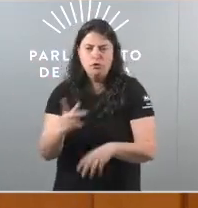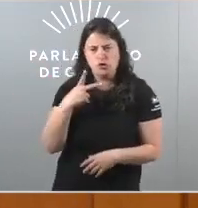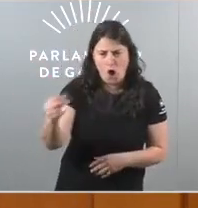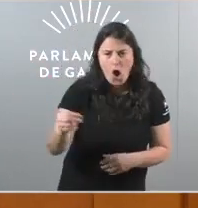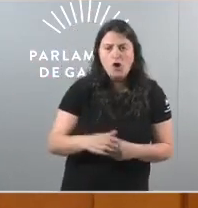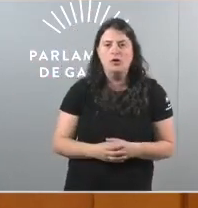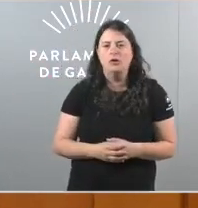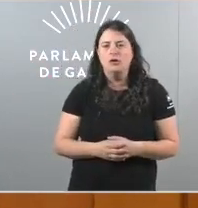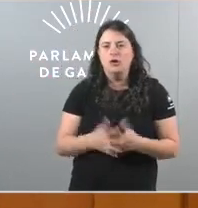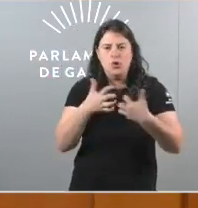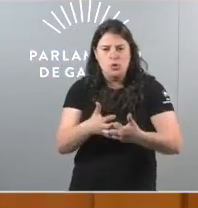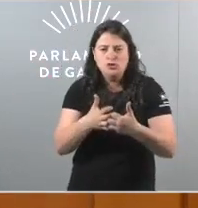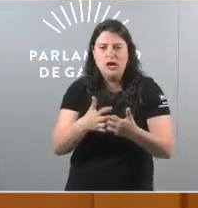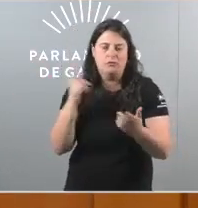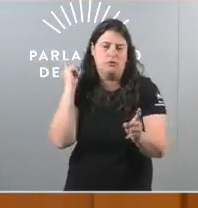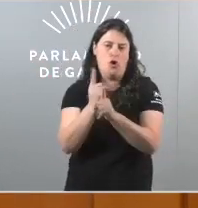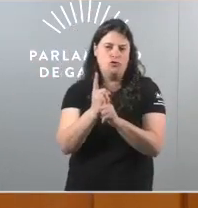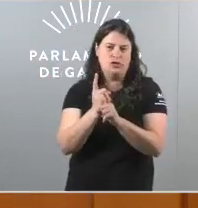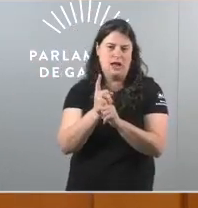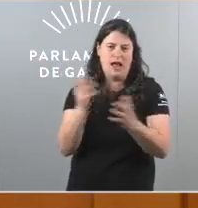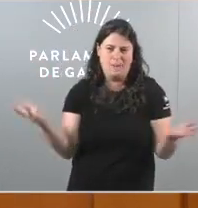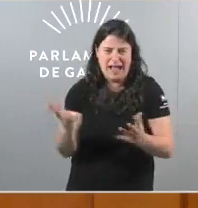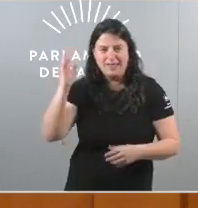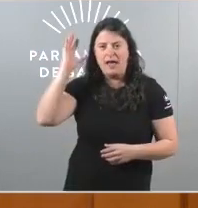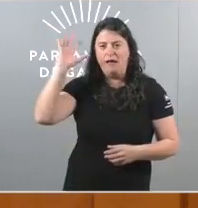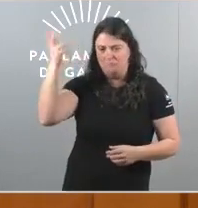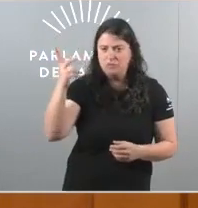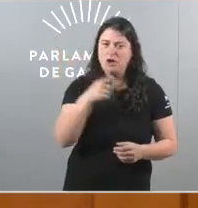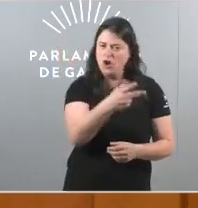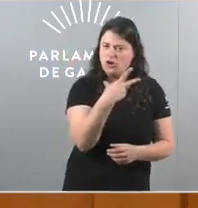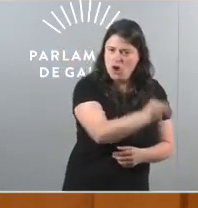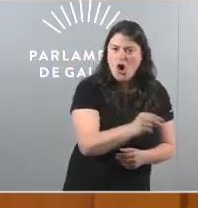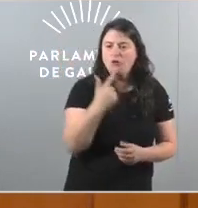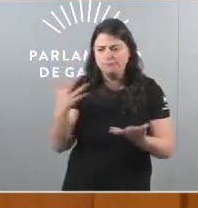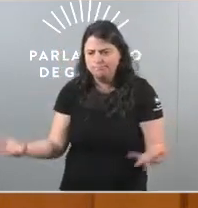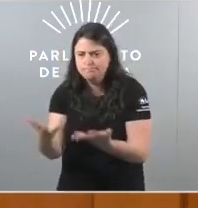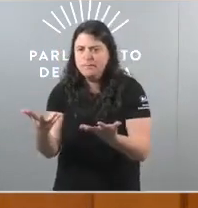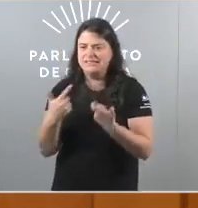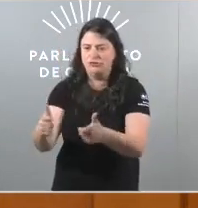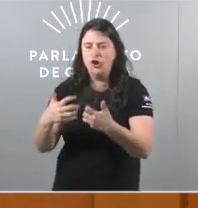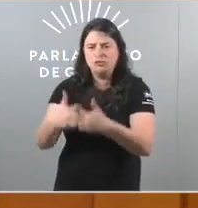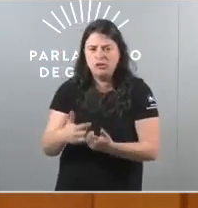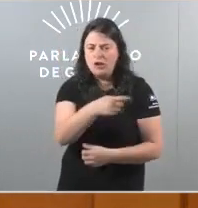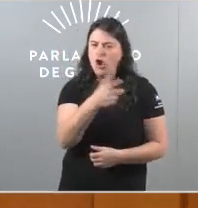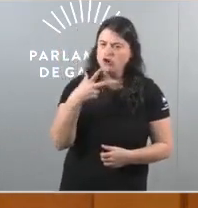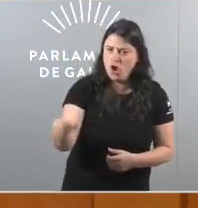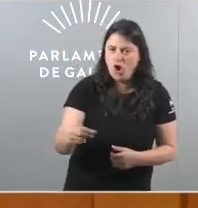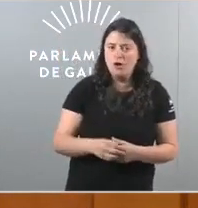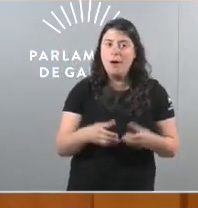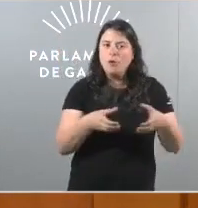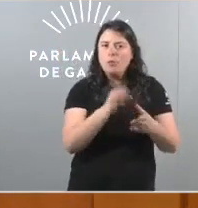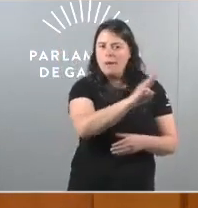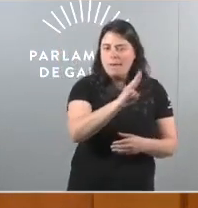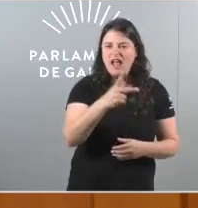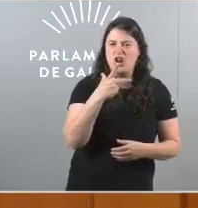loitar contra a emergencia climática do non a potenciar o noso sector industrial o PP do non a